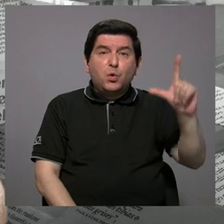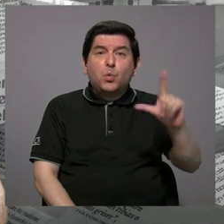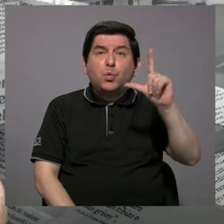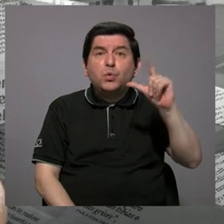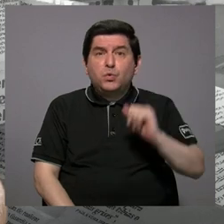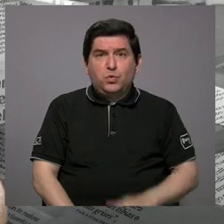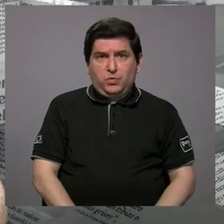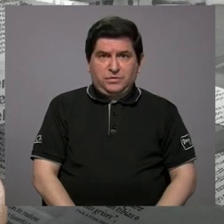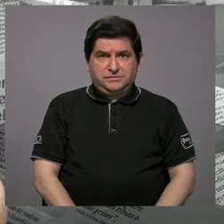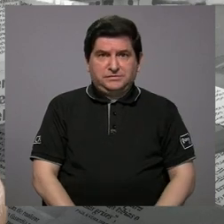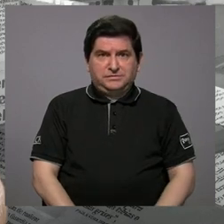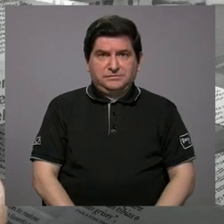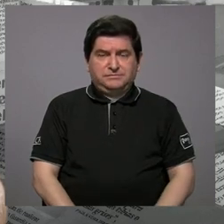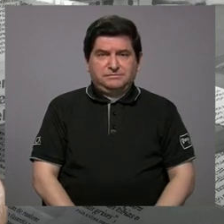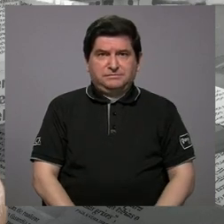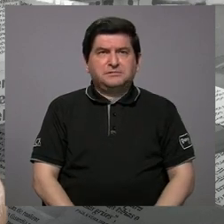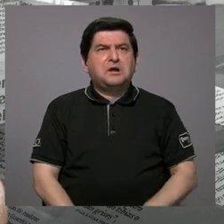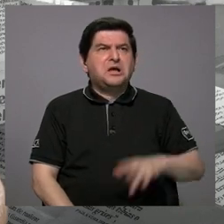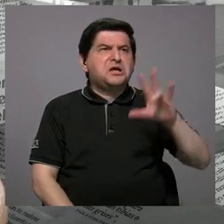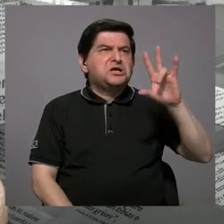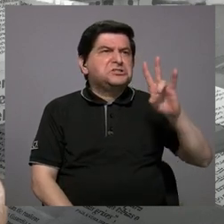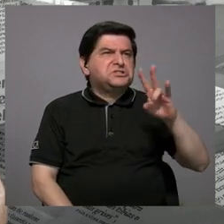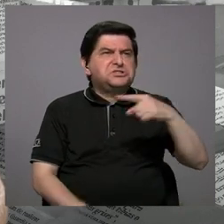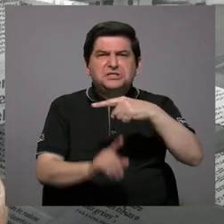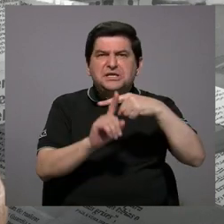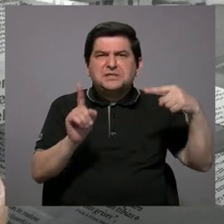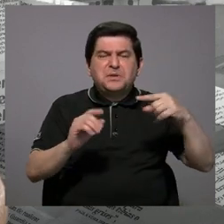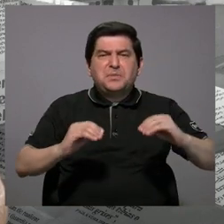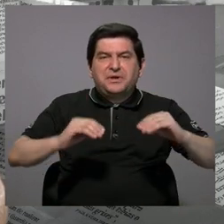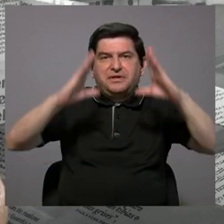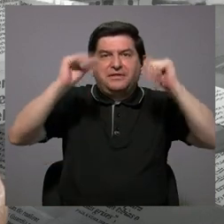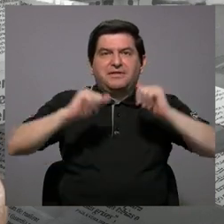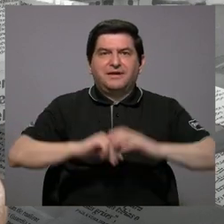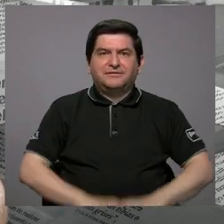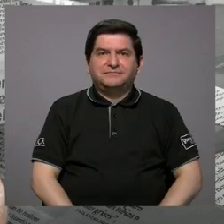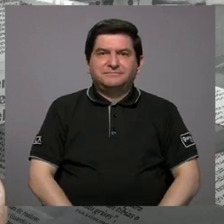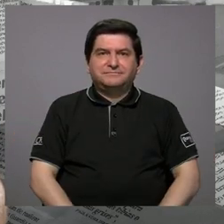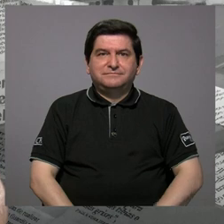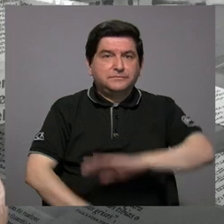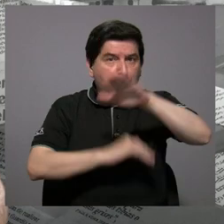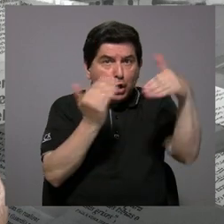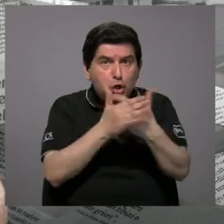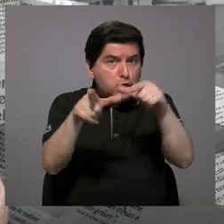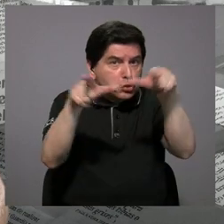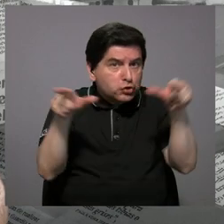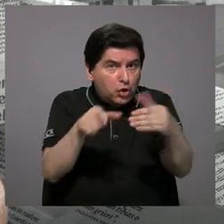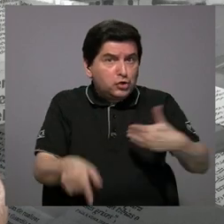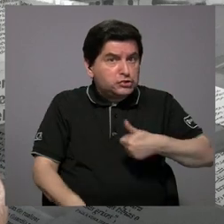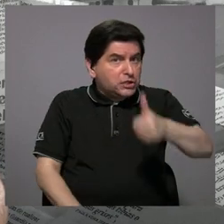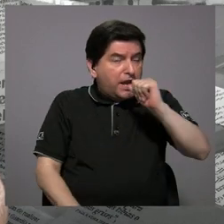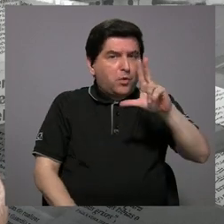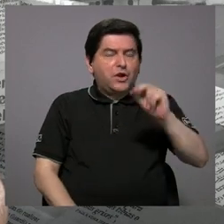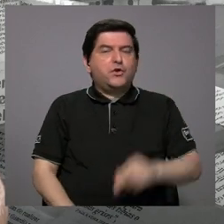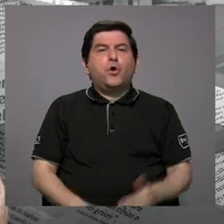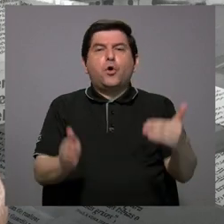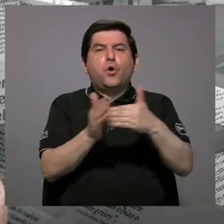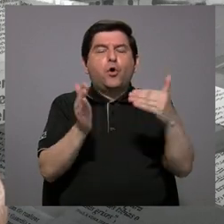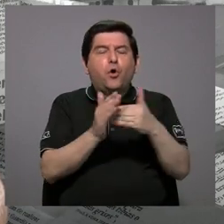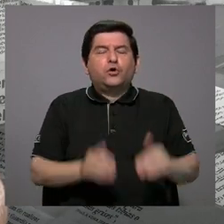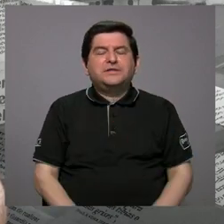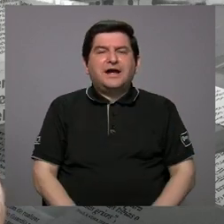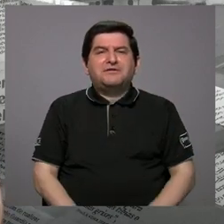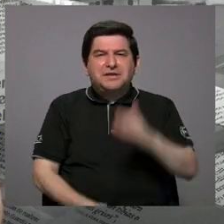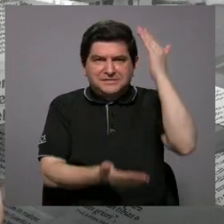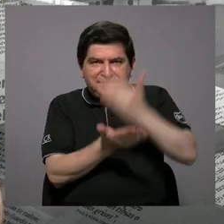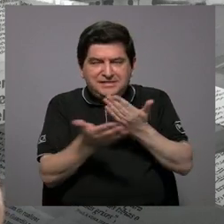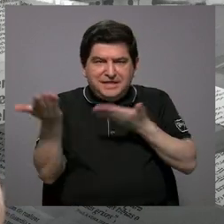antier lunes a las siete y media de la mañana y no todos los lugares llegó. Se volvió a ir y ya